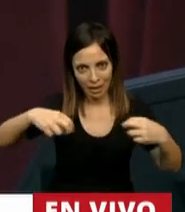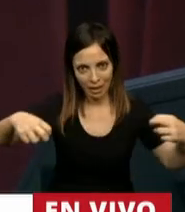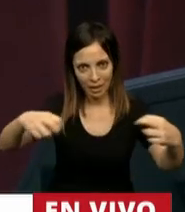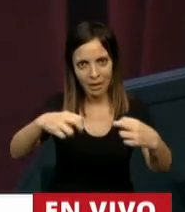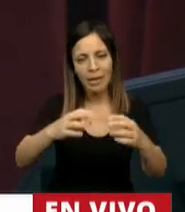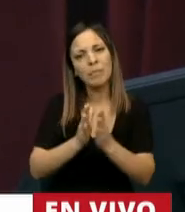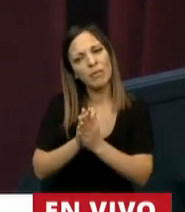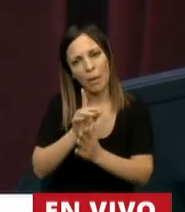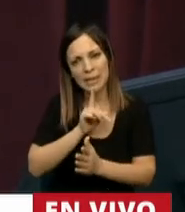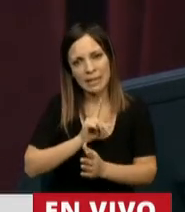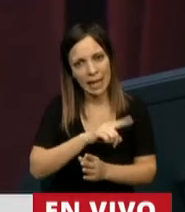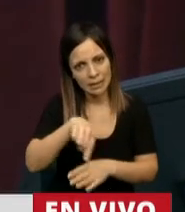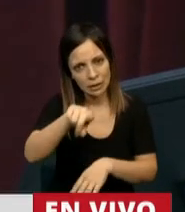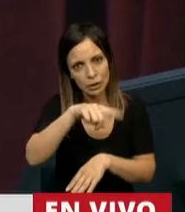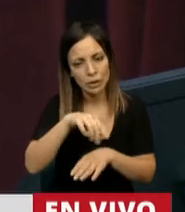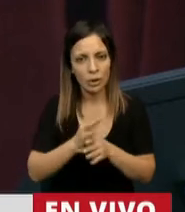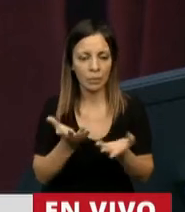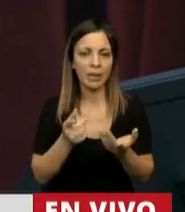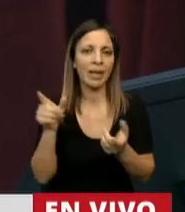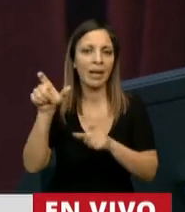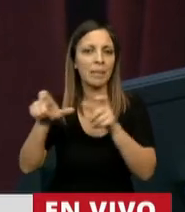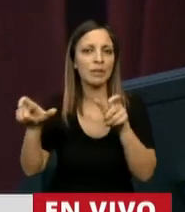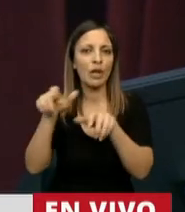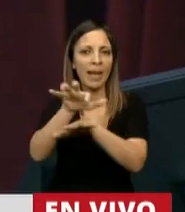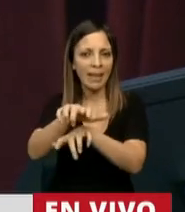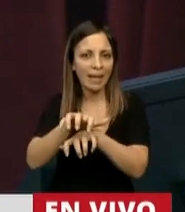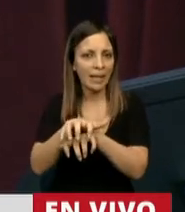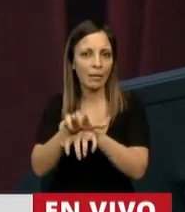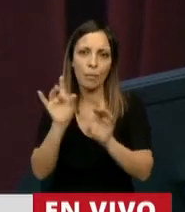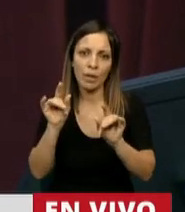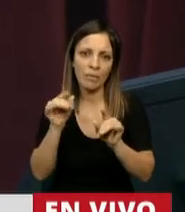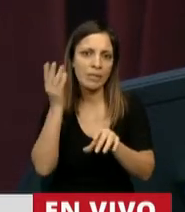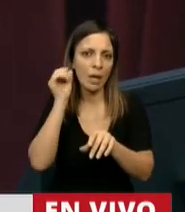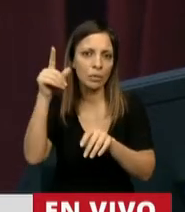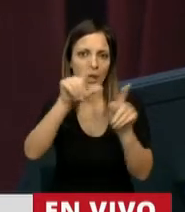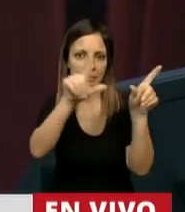si hacen un poco de silencio les cuesta a los taquígrafos escuchar a los oradores.